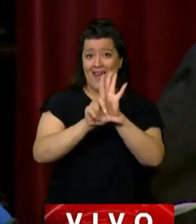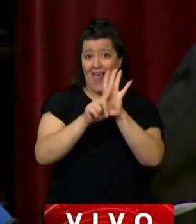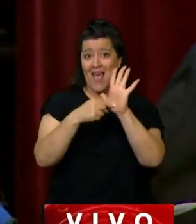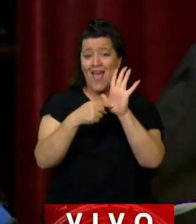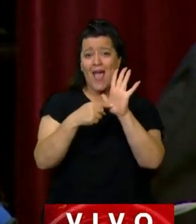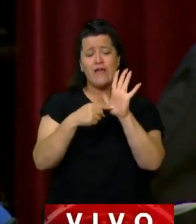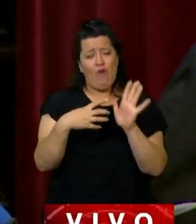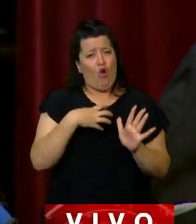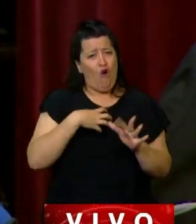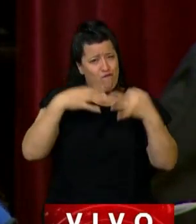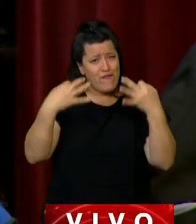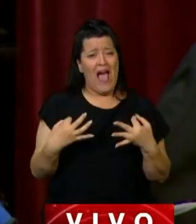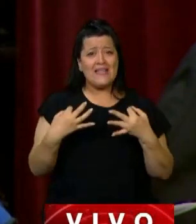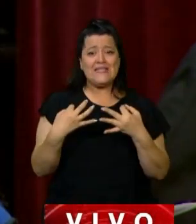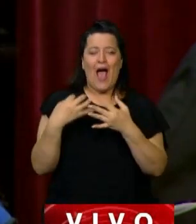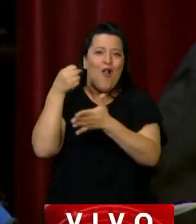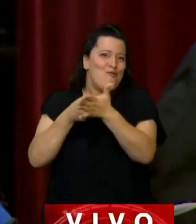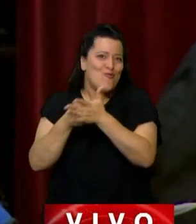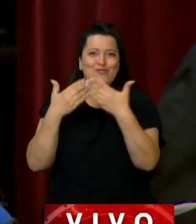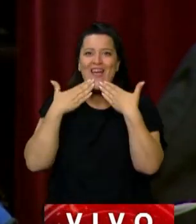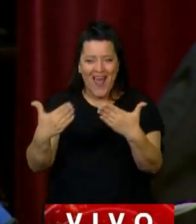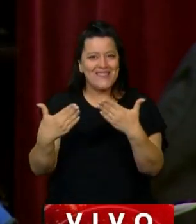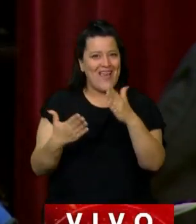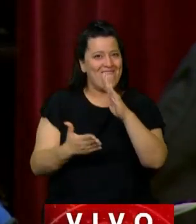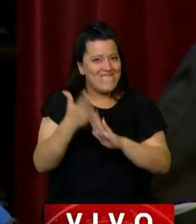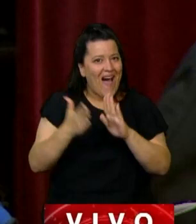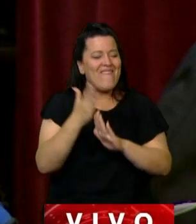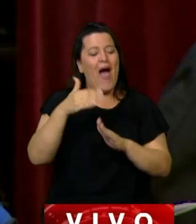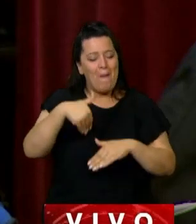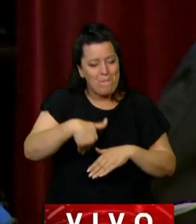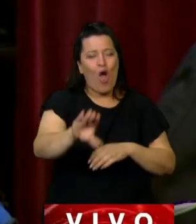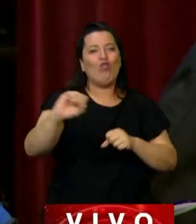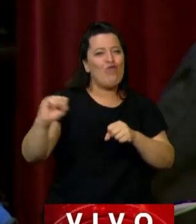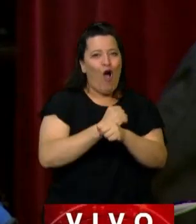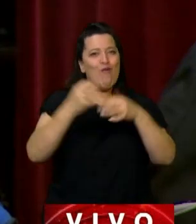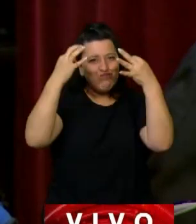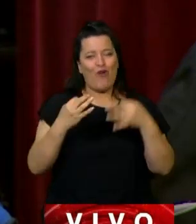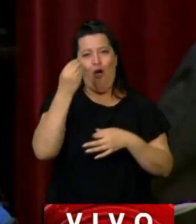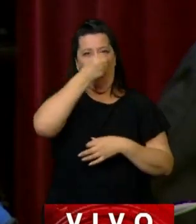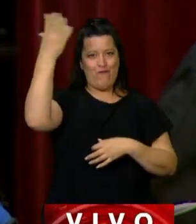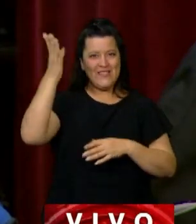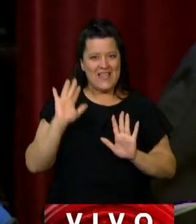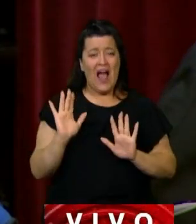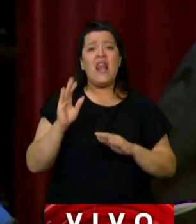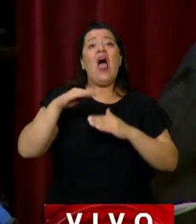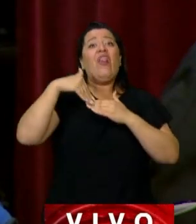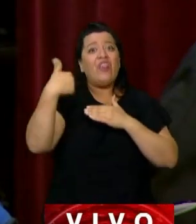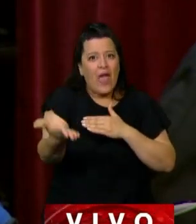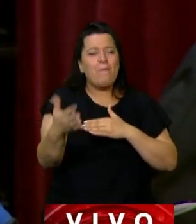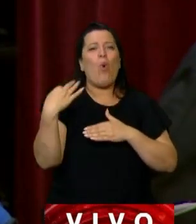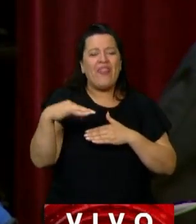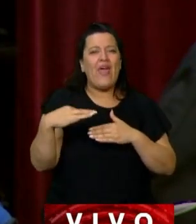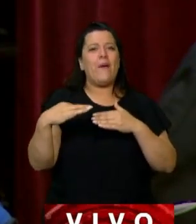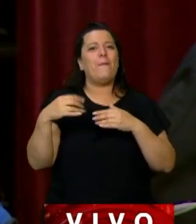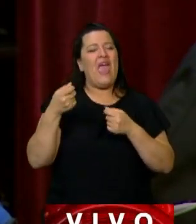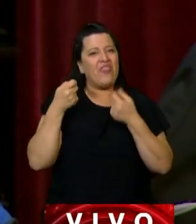confiamos en que por esta lucha va a tener pronta sanción definitiva, después tenga realmente los